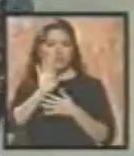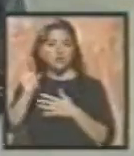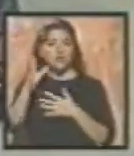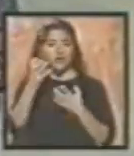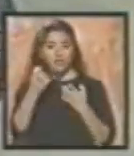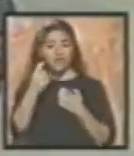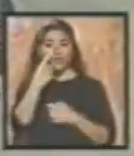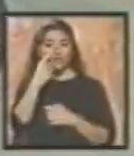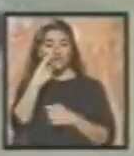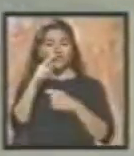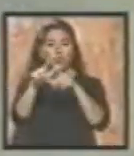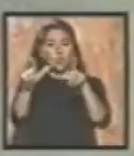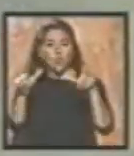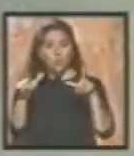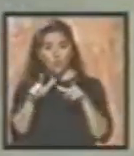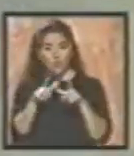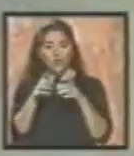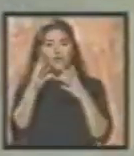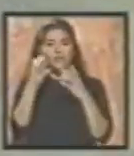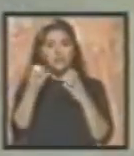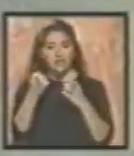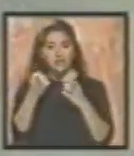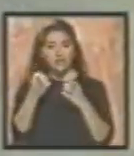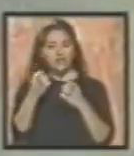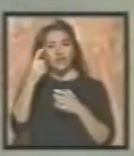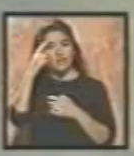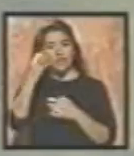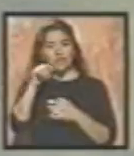conocer una ciudad que piense en ella.